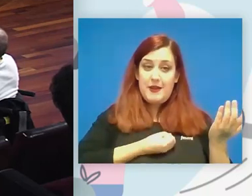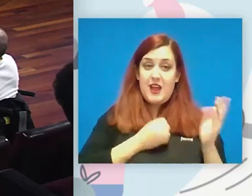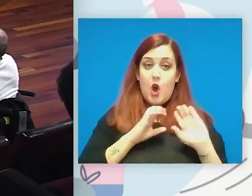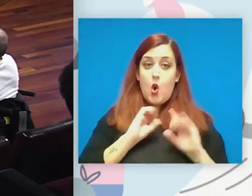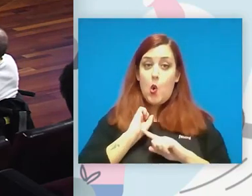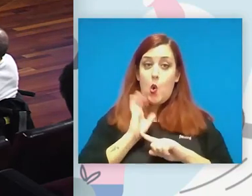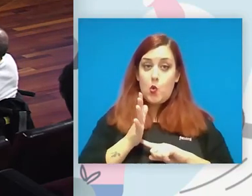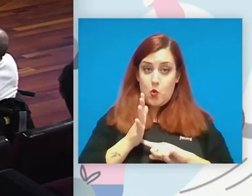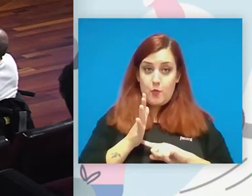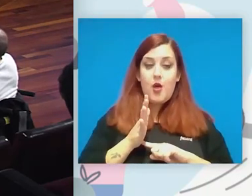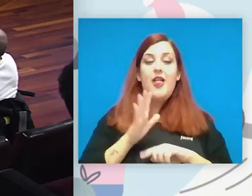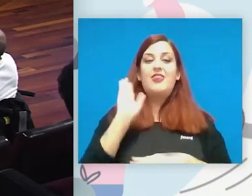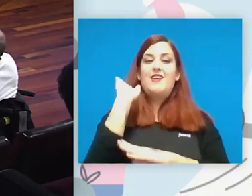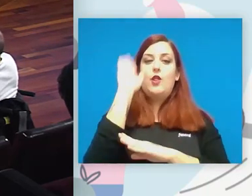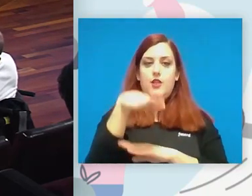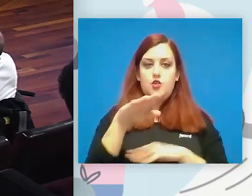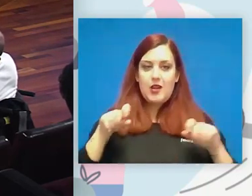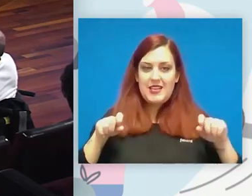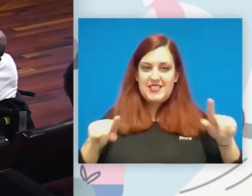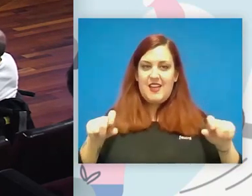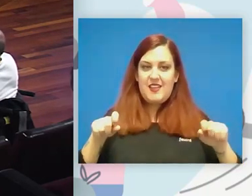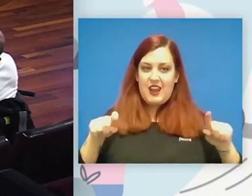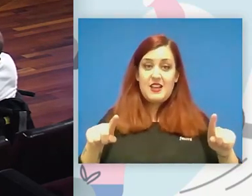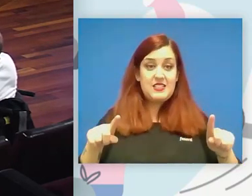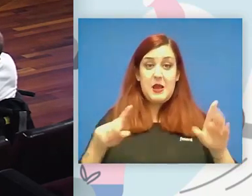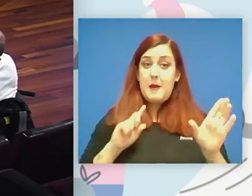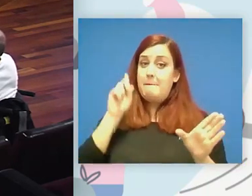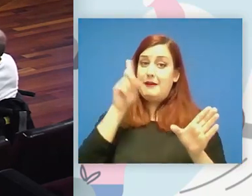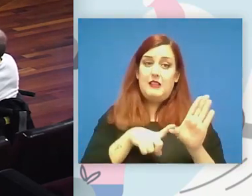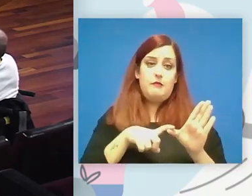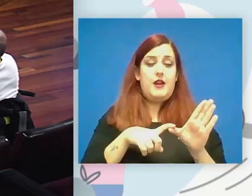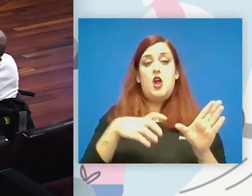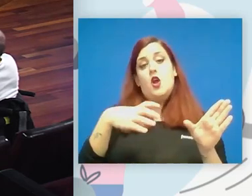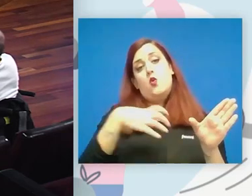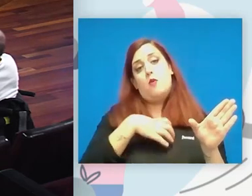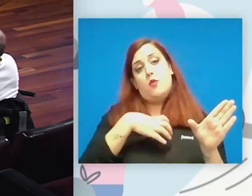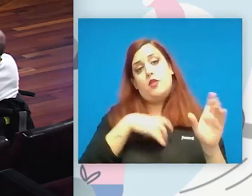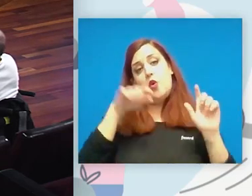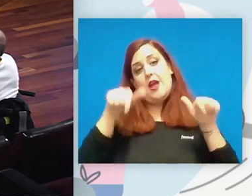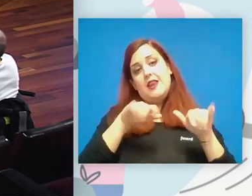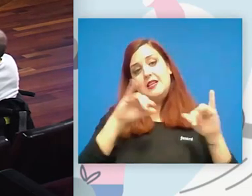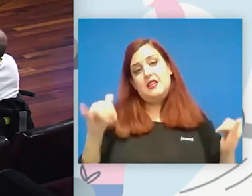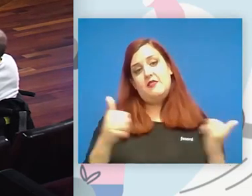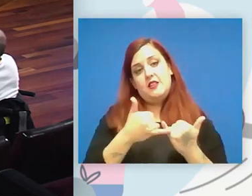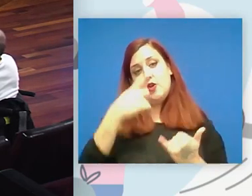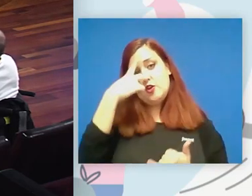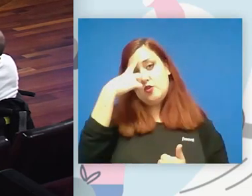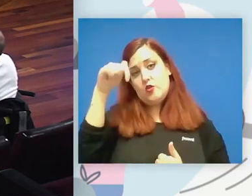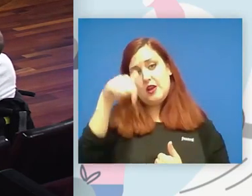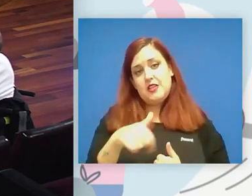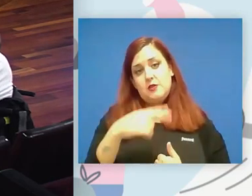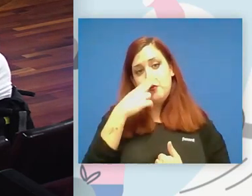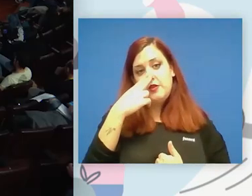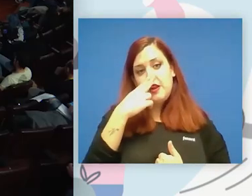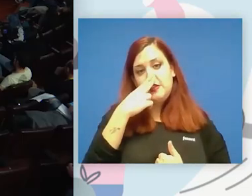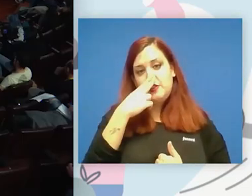de baloncesto en sillas ruedas no haya podido participar en este evento que es muy interesante la verdad muy bien